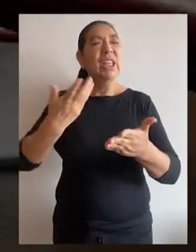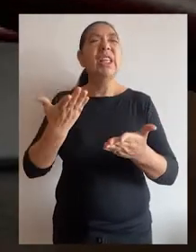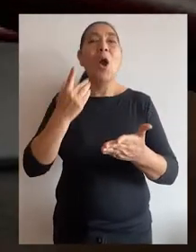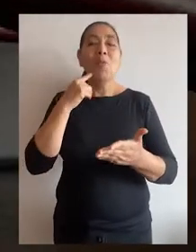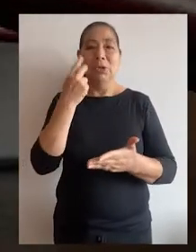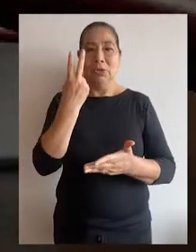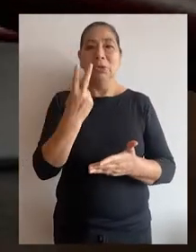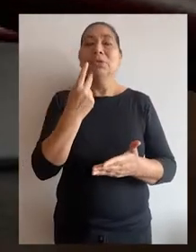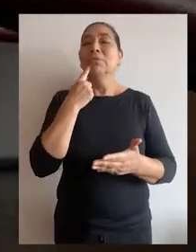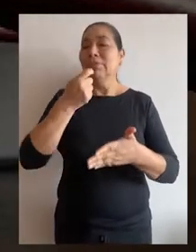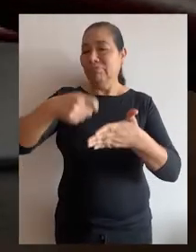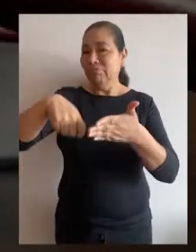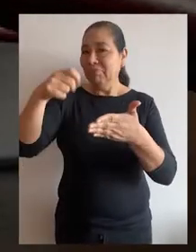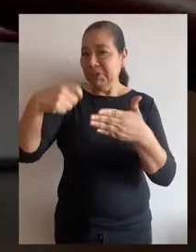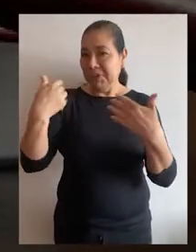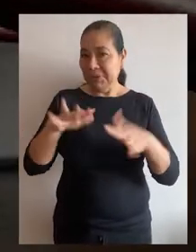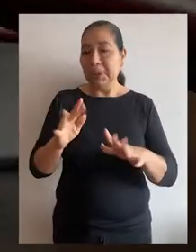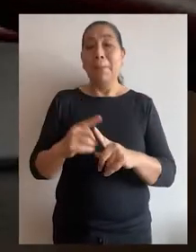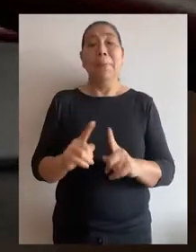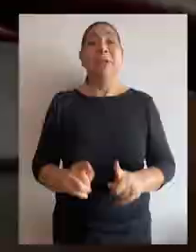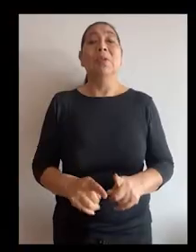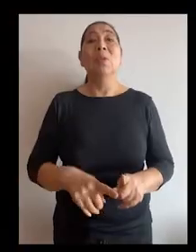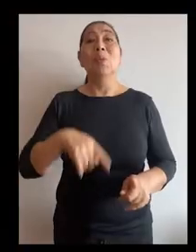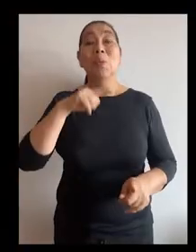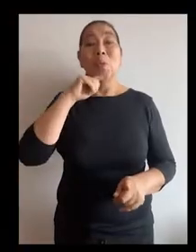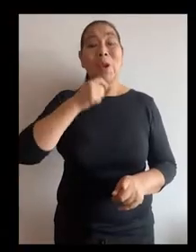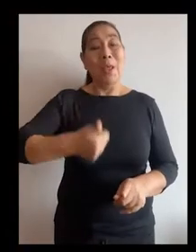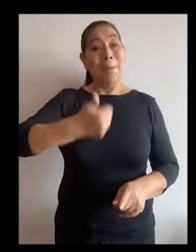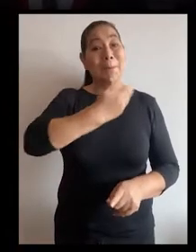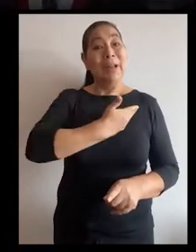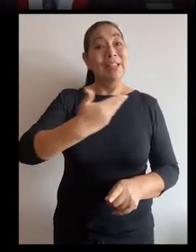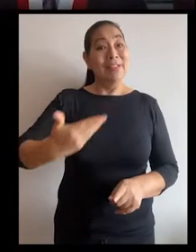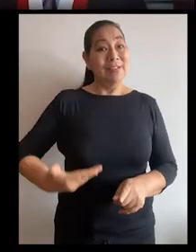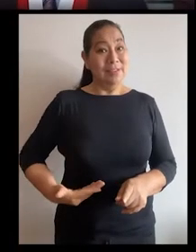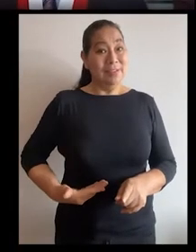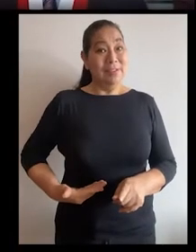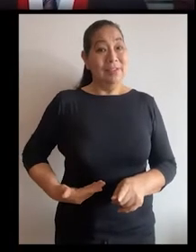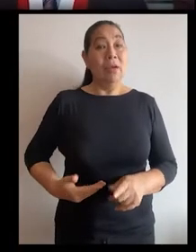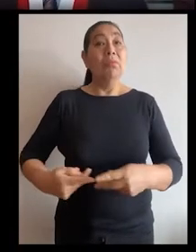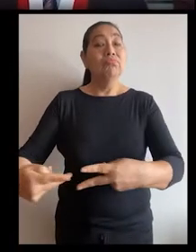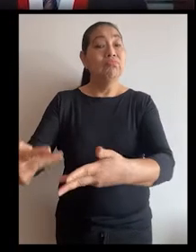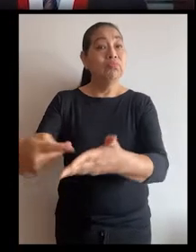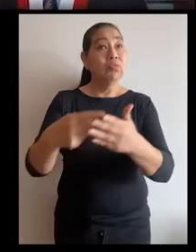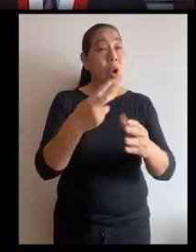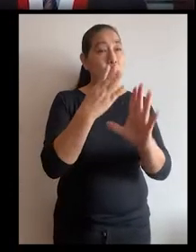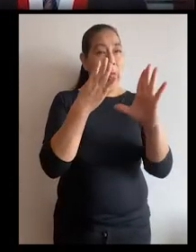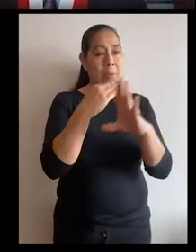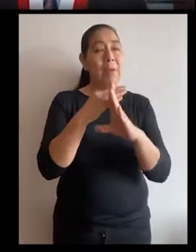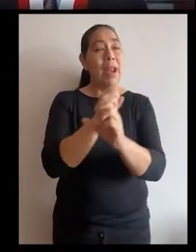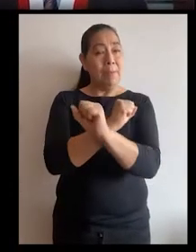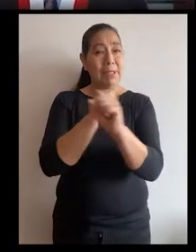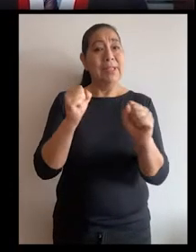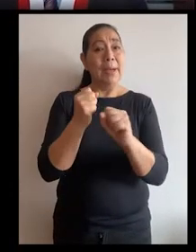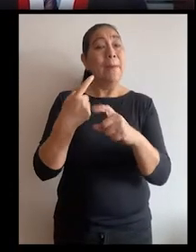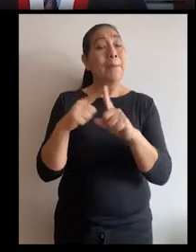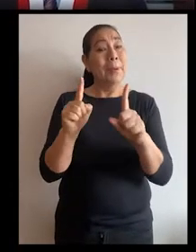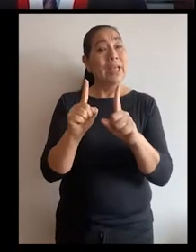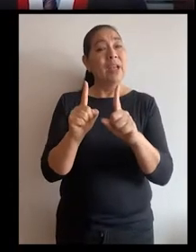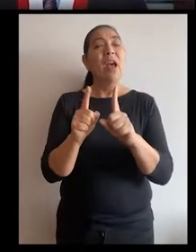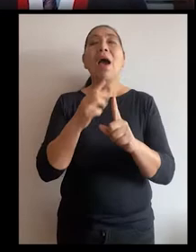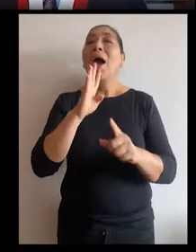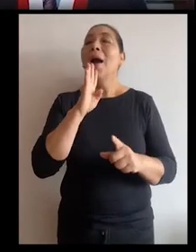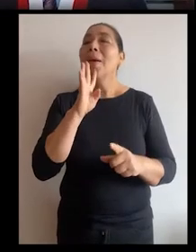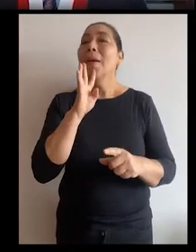ciudadano mexicano. La presidenta del TC, Marianela Ledesma Narváez, inició la deliberación a las 9.30 de la mañana,